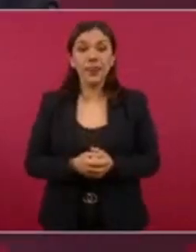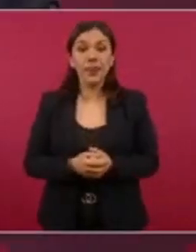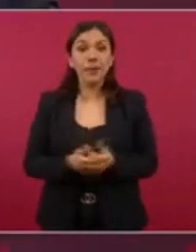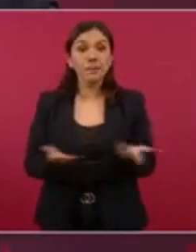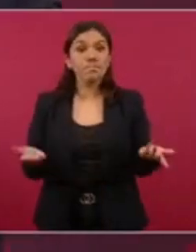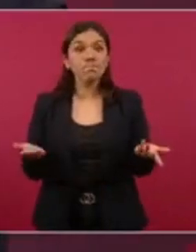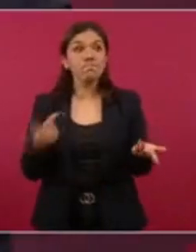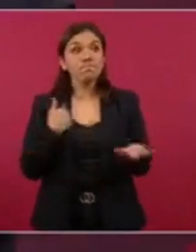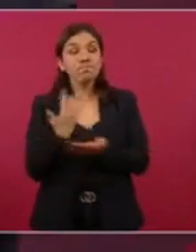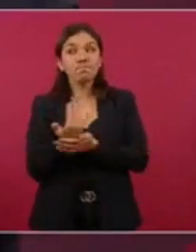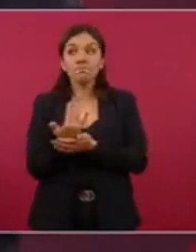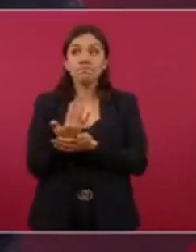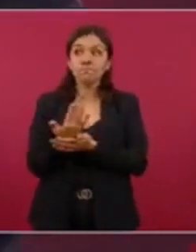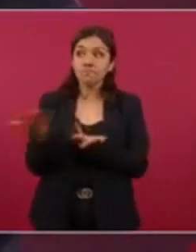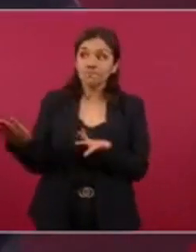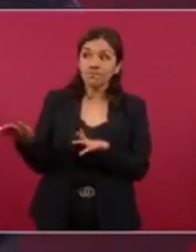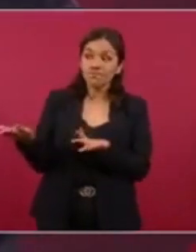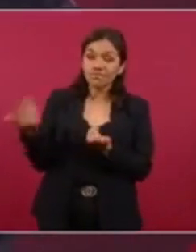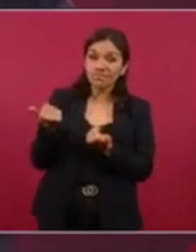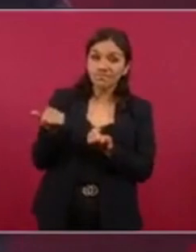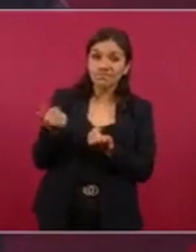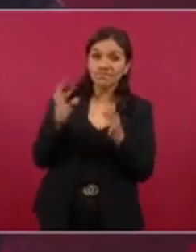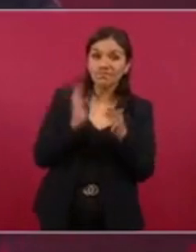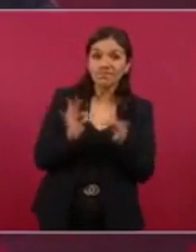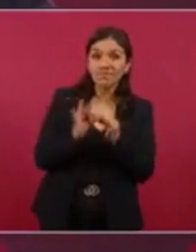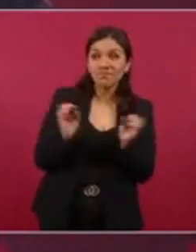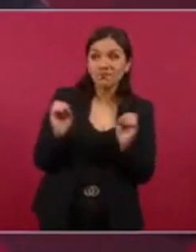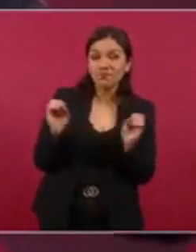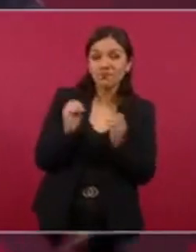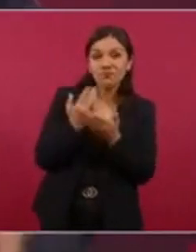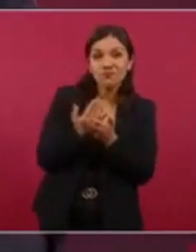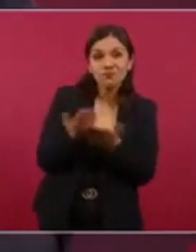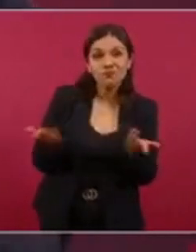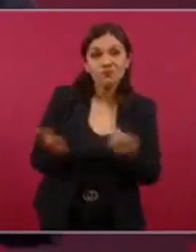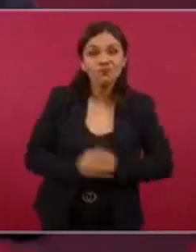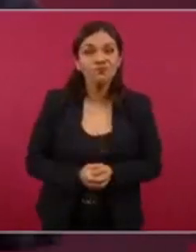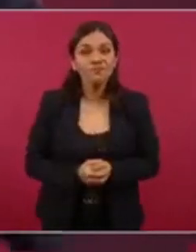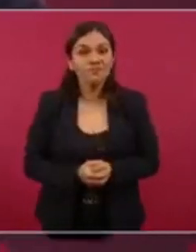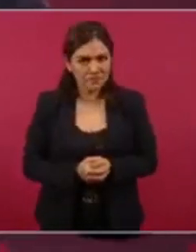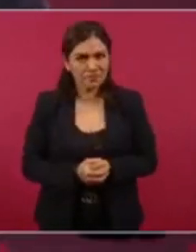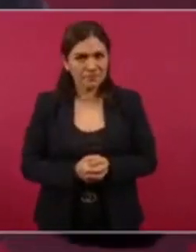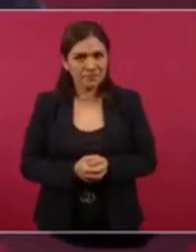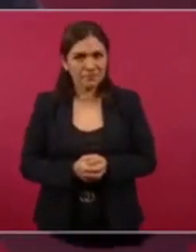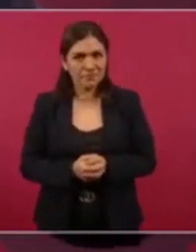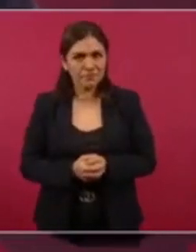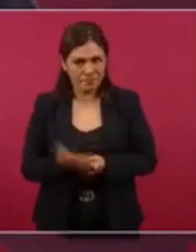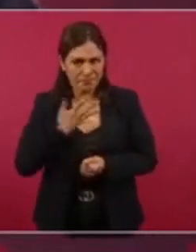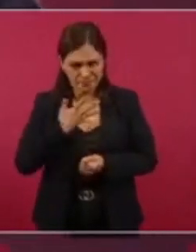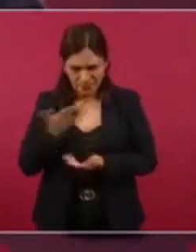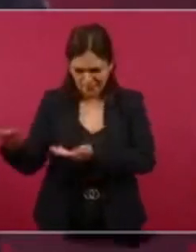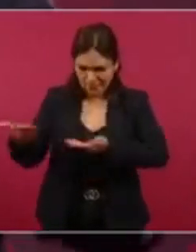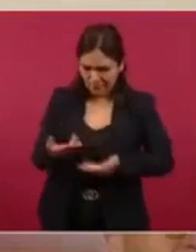Entonces, estamos esperando la aclaración. Además, aquí está la tribuna,